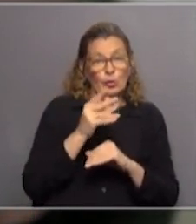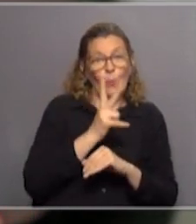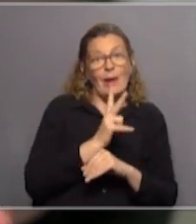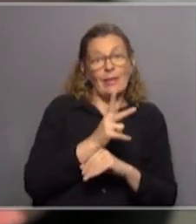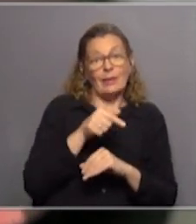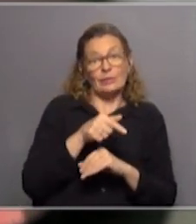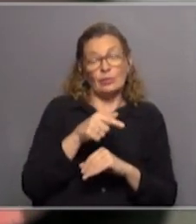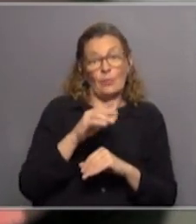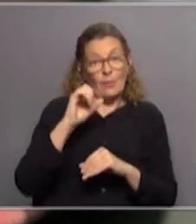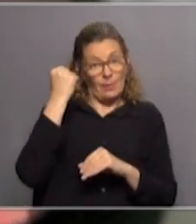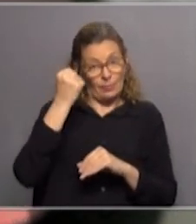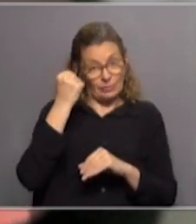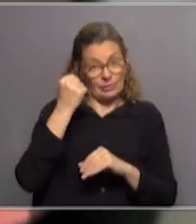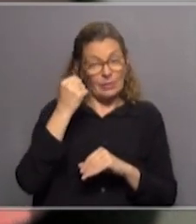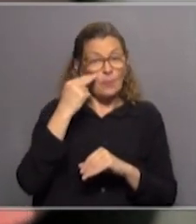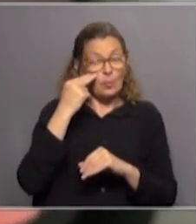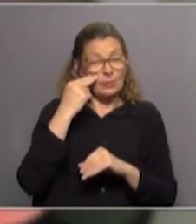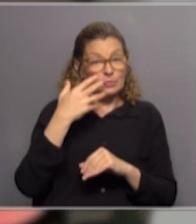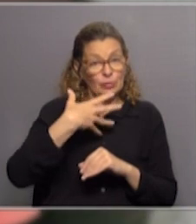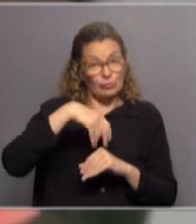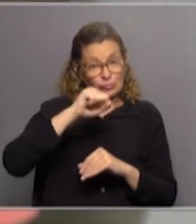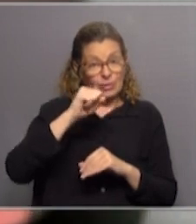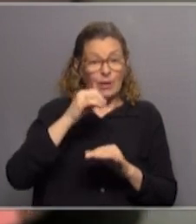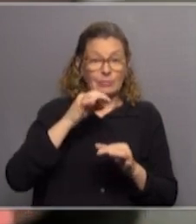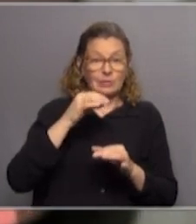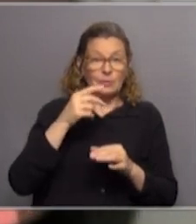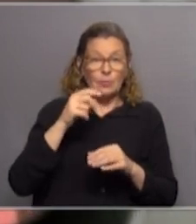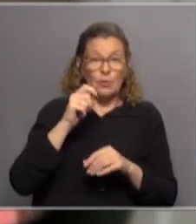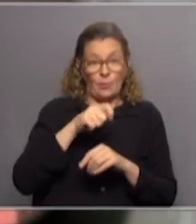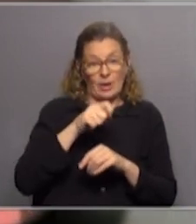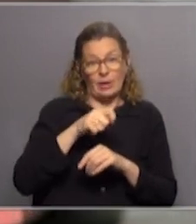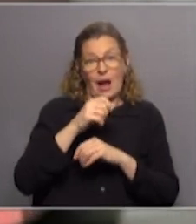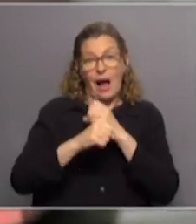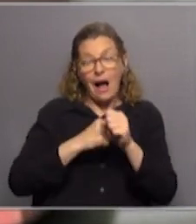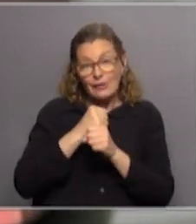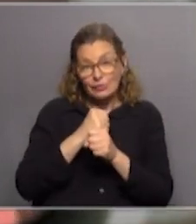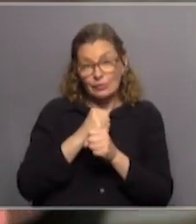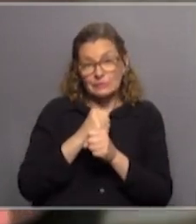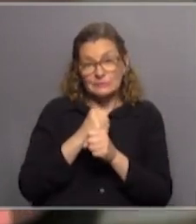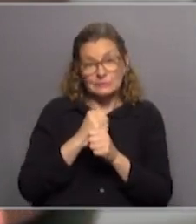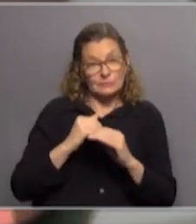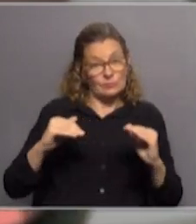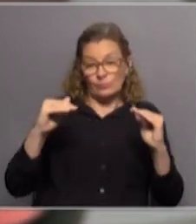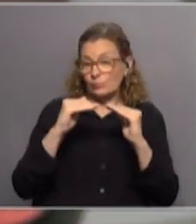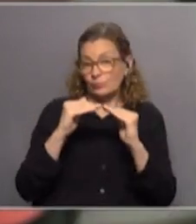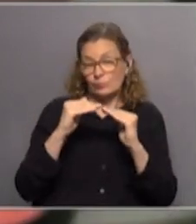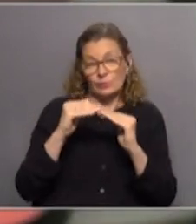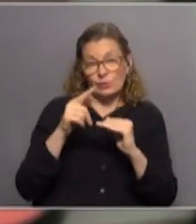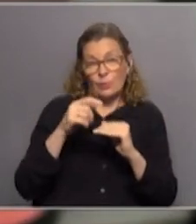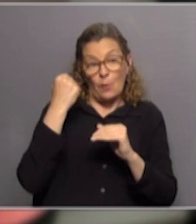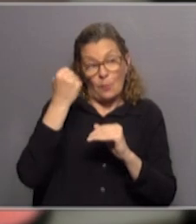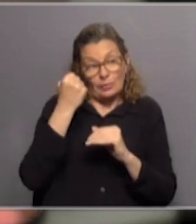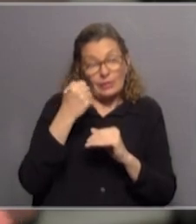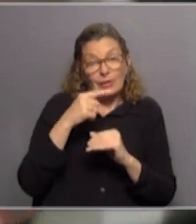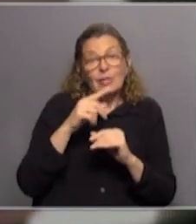que estos son los delitos más graves. Bueno, eso lleva a un correlato de que las penas deben ser, bueno, correspondientes a la gravedad del